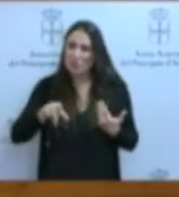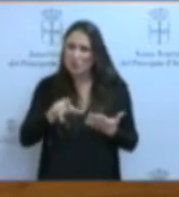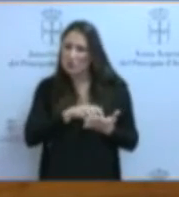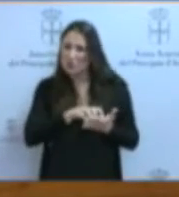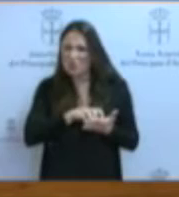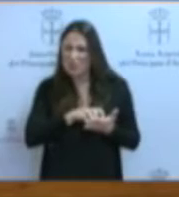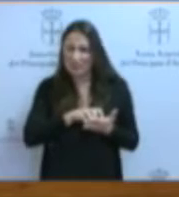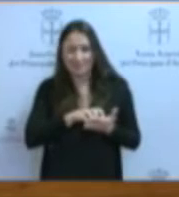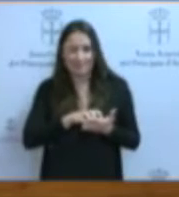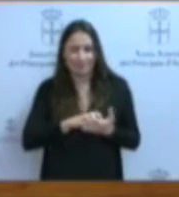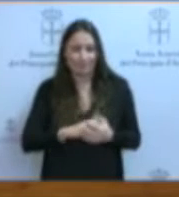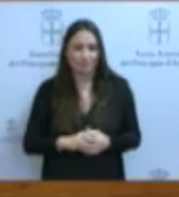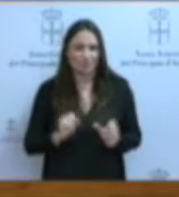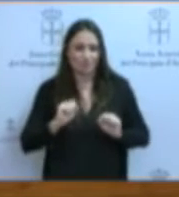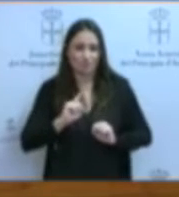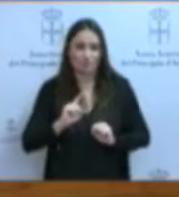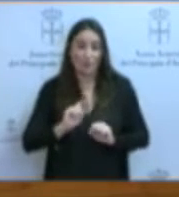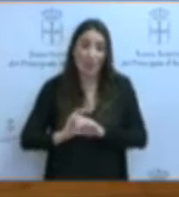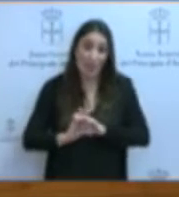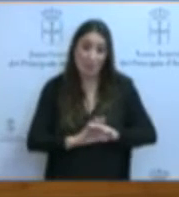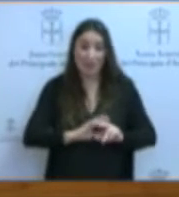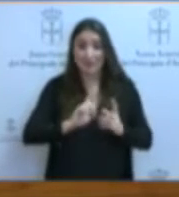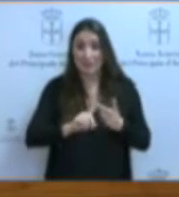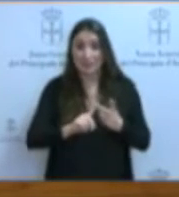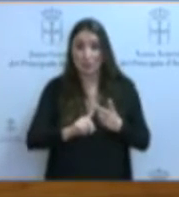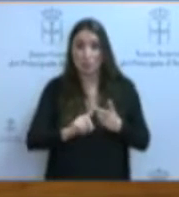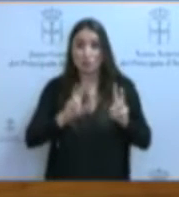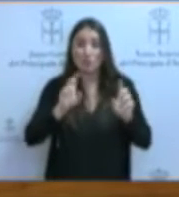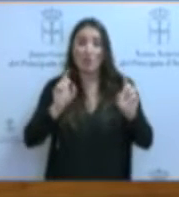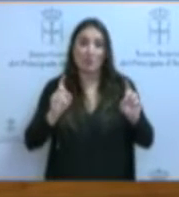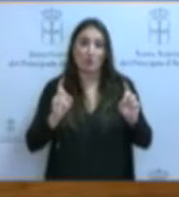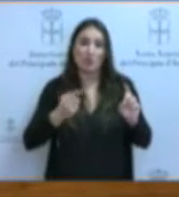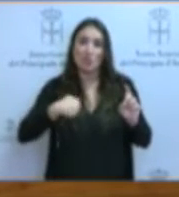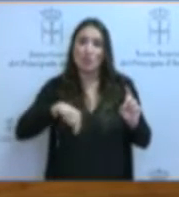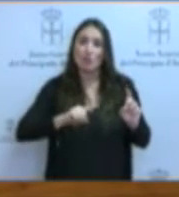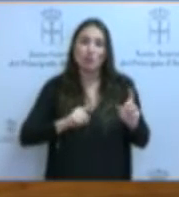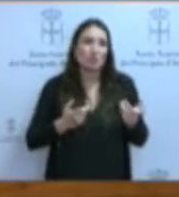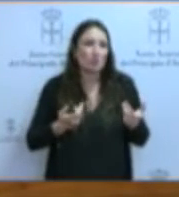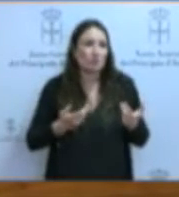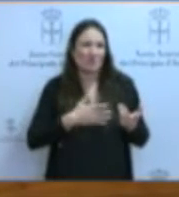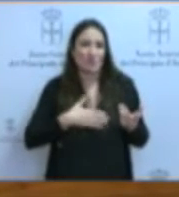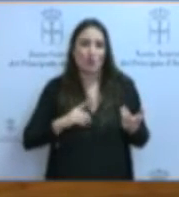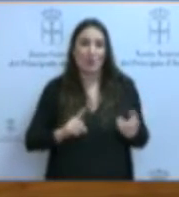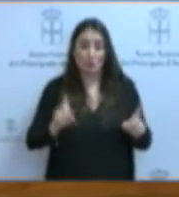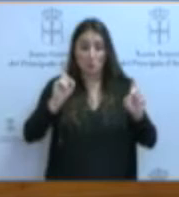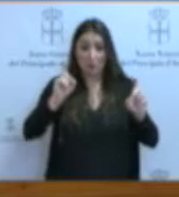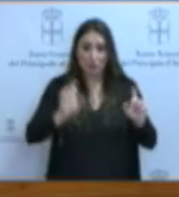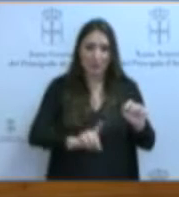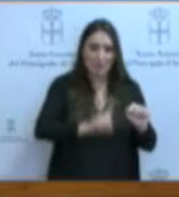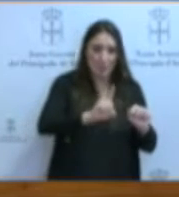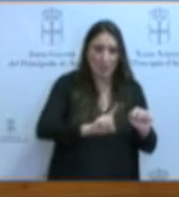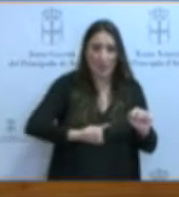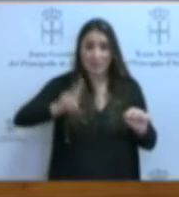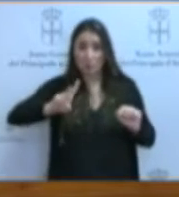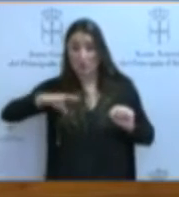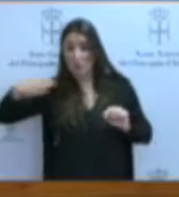muchas dudas. Por otra parte, está la cuestión del profesorado. No podemos convertir al profesorado de primaria, de secundaria y de